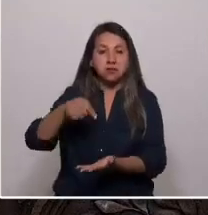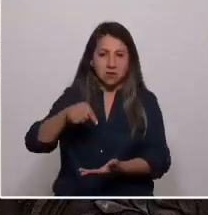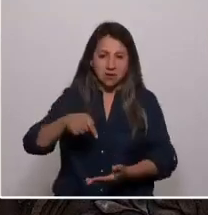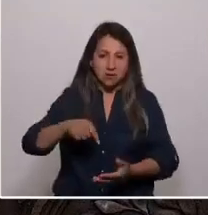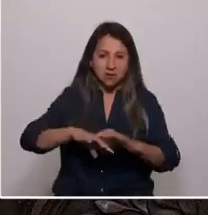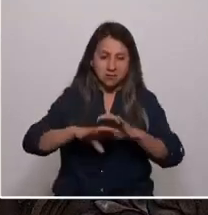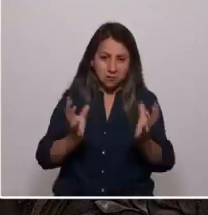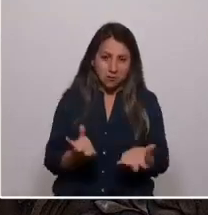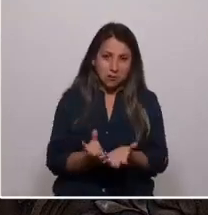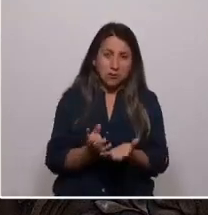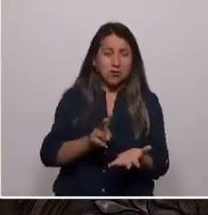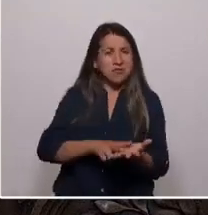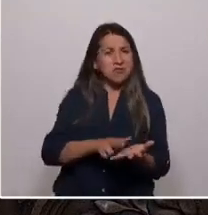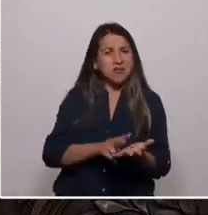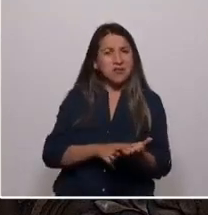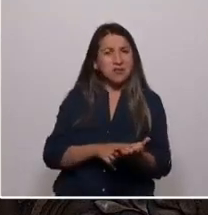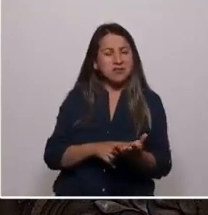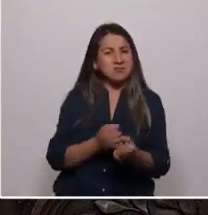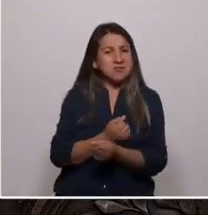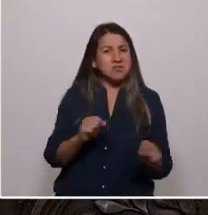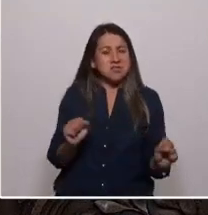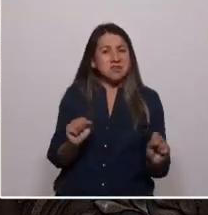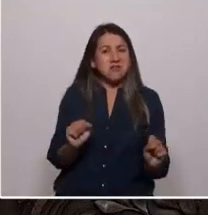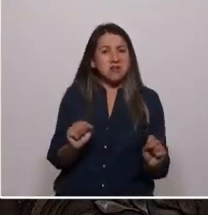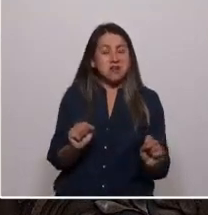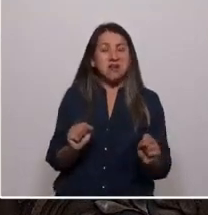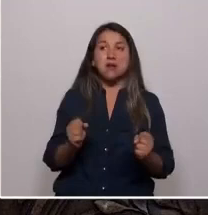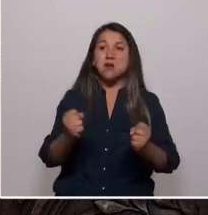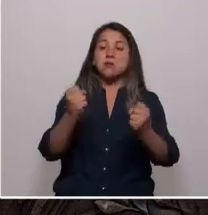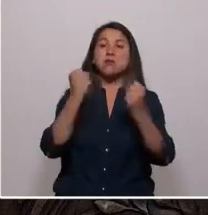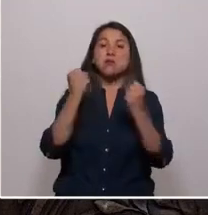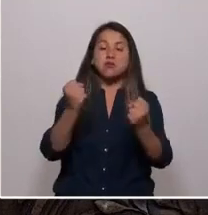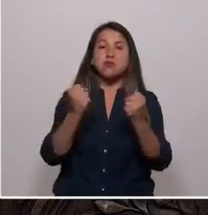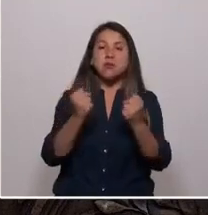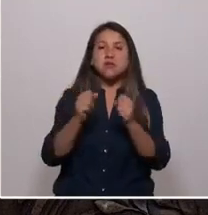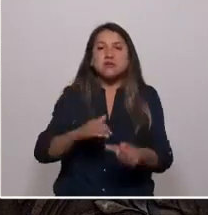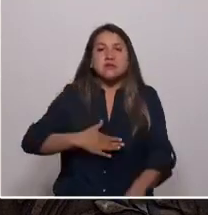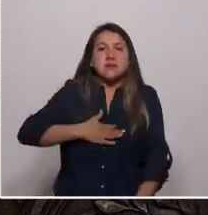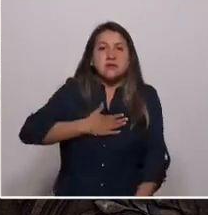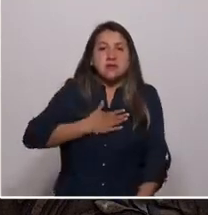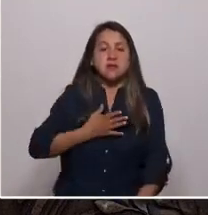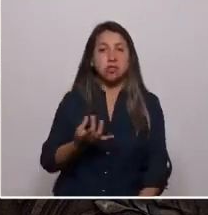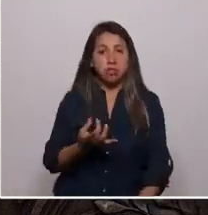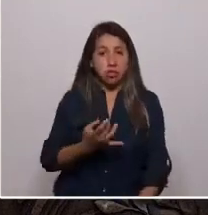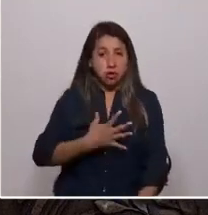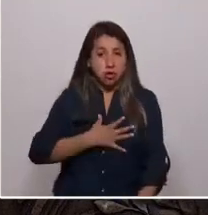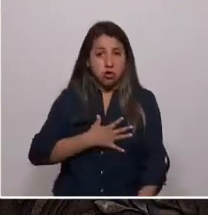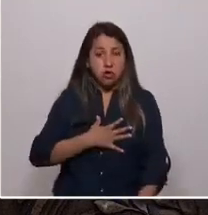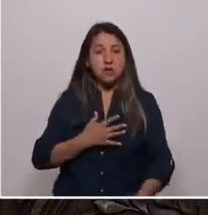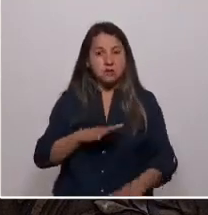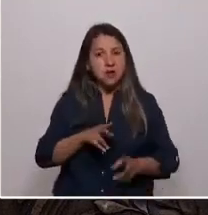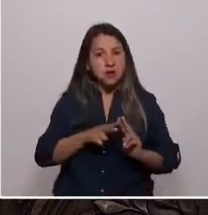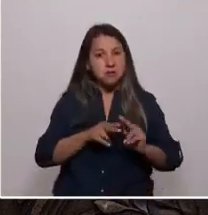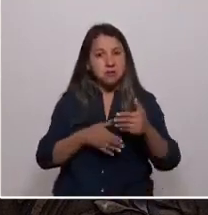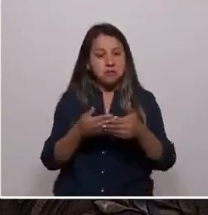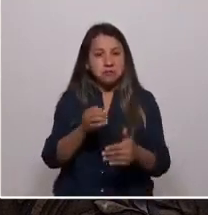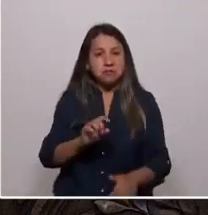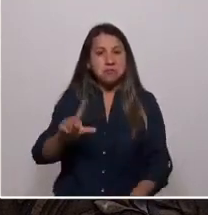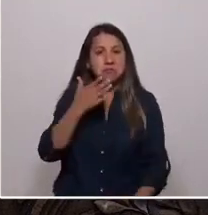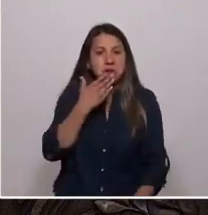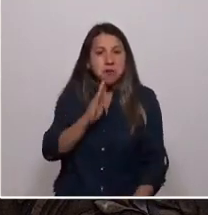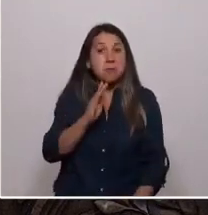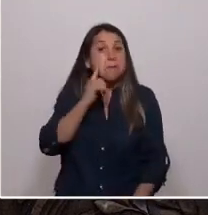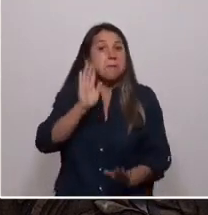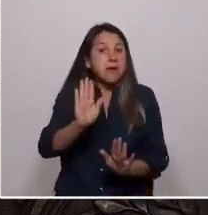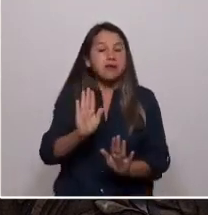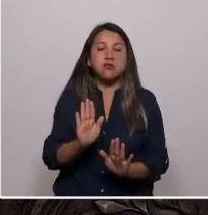Es increíble lo mucho que ha tenido que ocurrir para, por fin, tener la sensación de que nuestro dolor comienza a sanar, o que al menos existe la